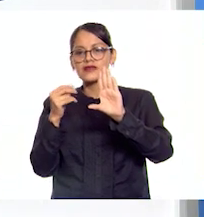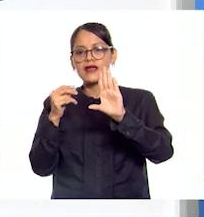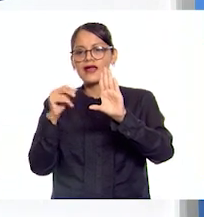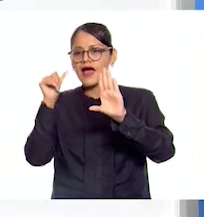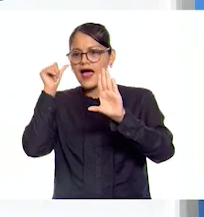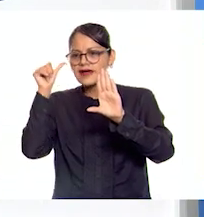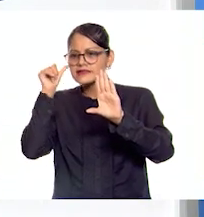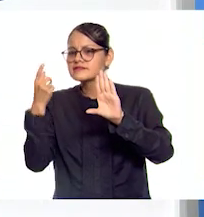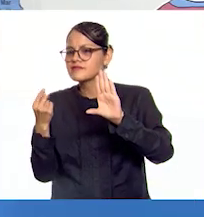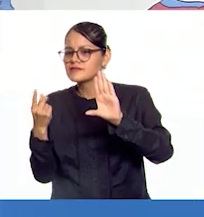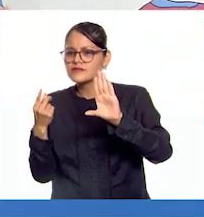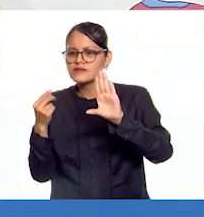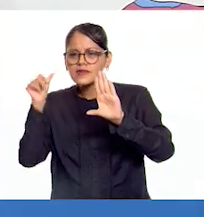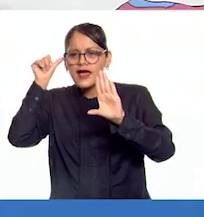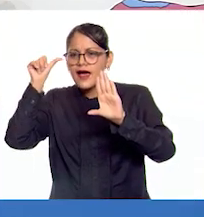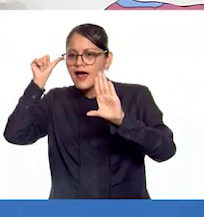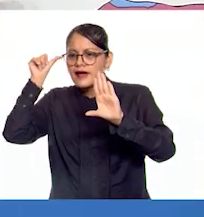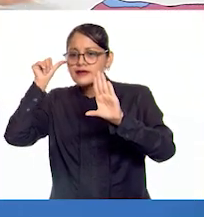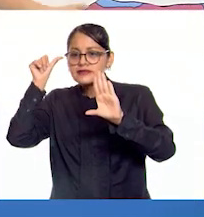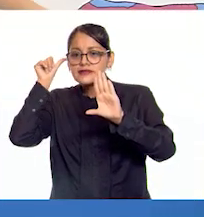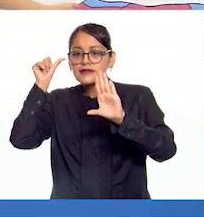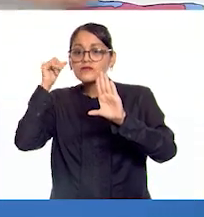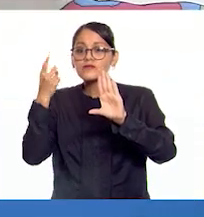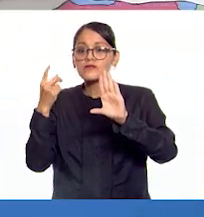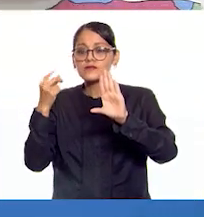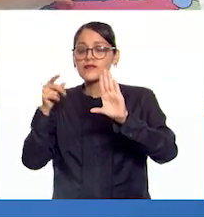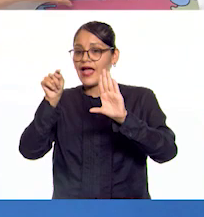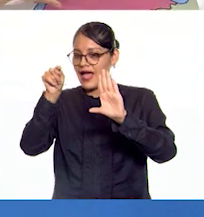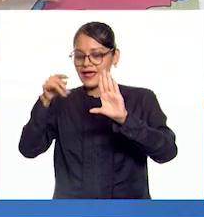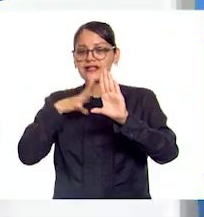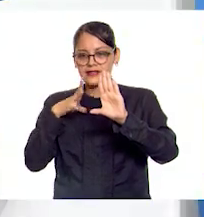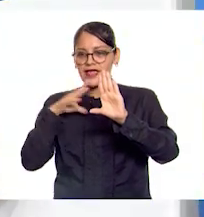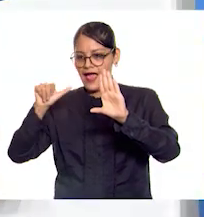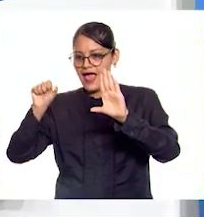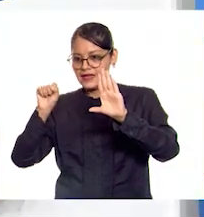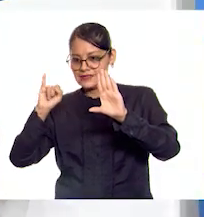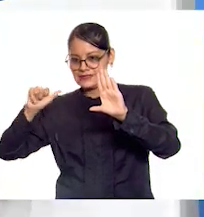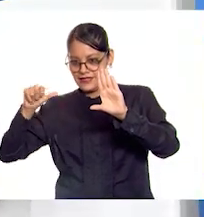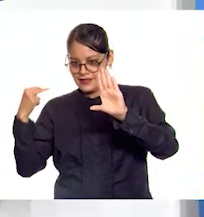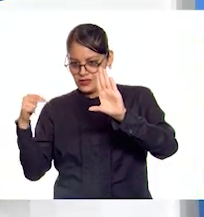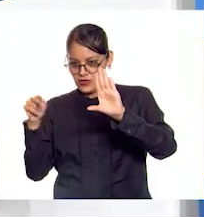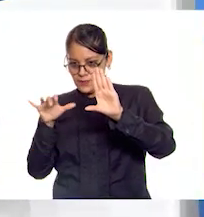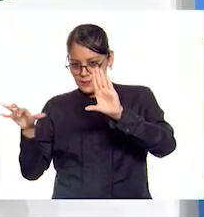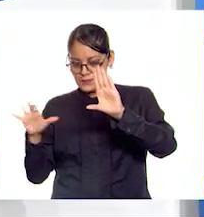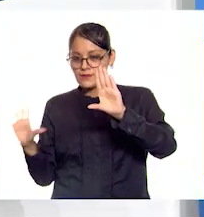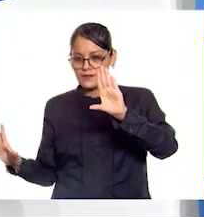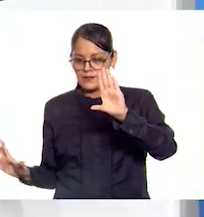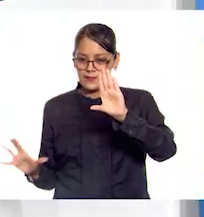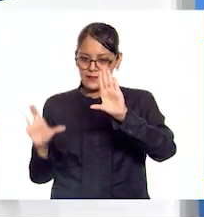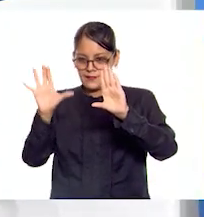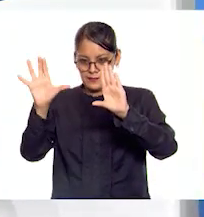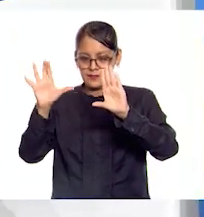Asia. ¿Dónde está Asia? Ah, aquí, en esta parte dice Asia. Muy bien, muy bien.